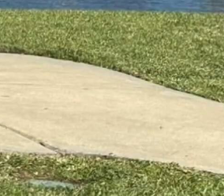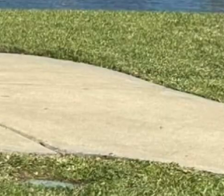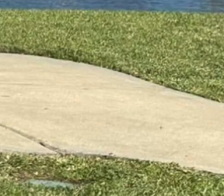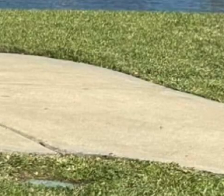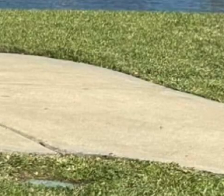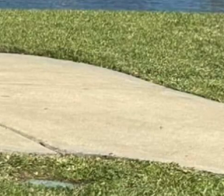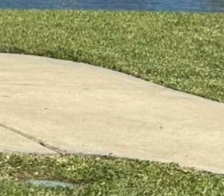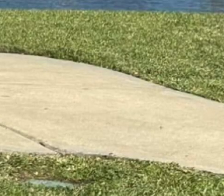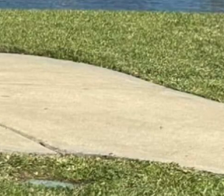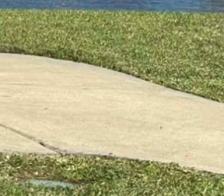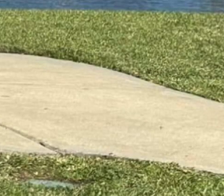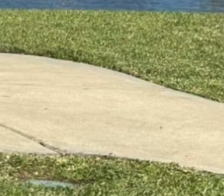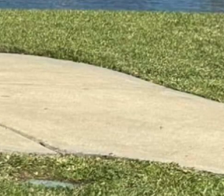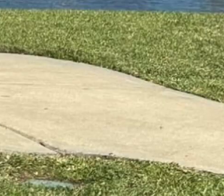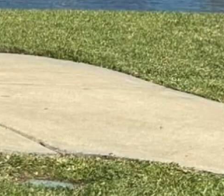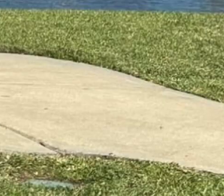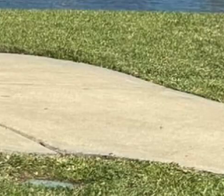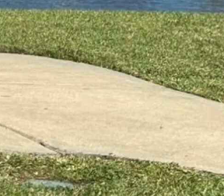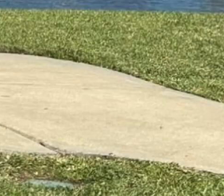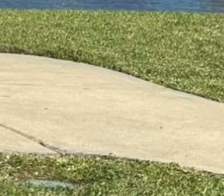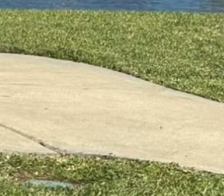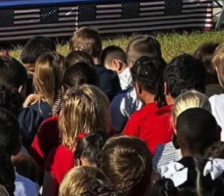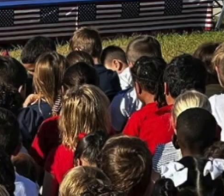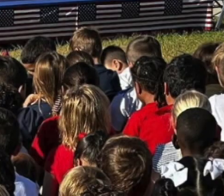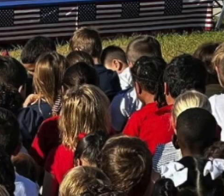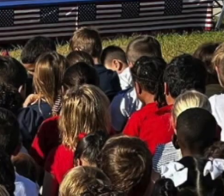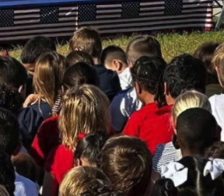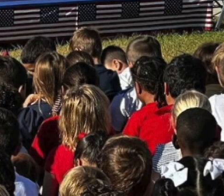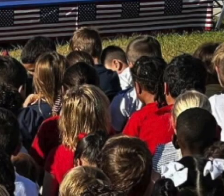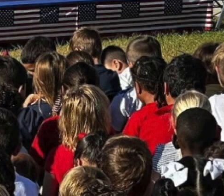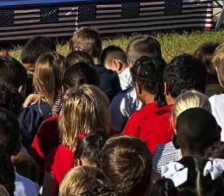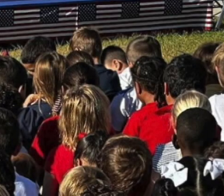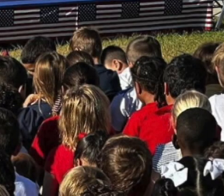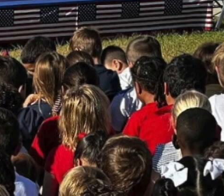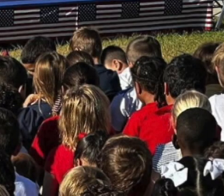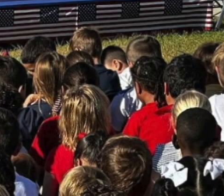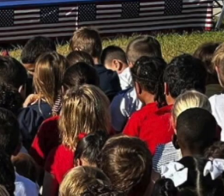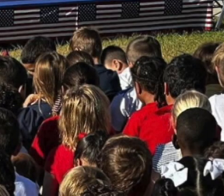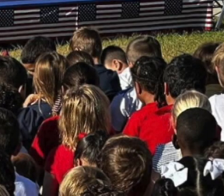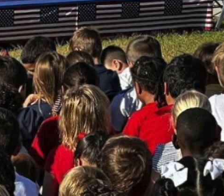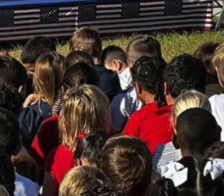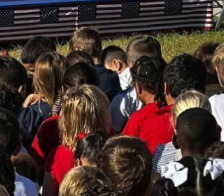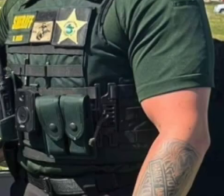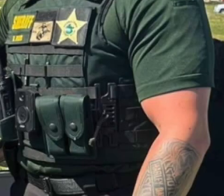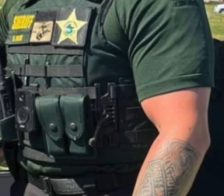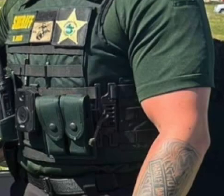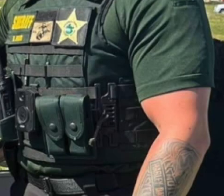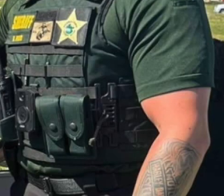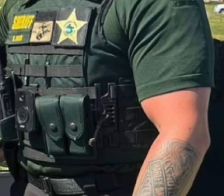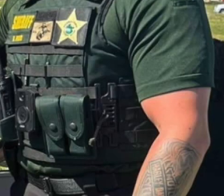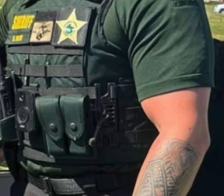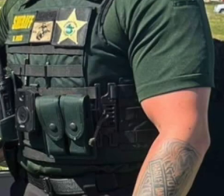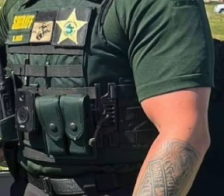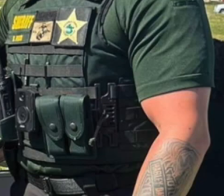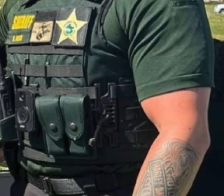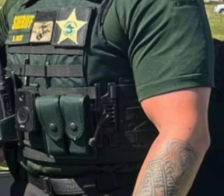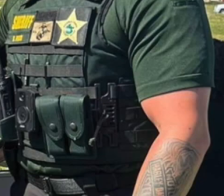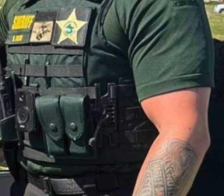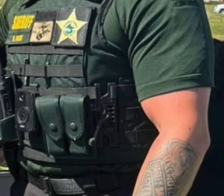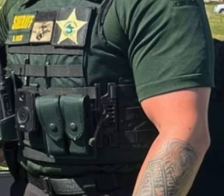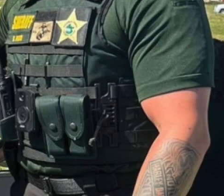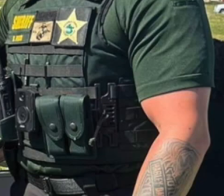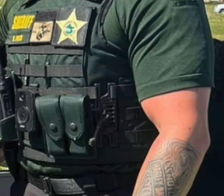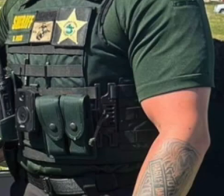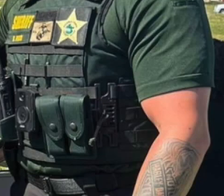mismo, el sheriff estuvo en distintos eventos, dando distintos discursos en las escuelas con los niños, estuvo en